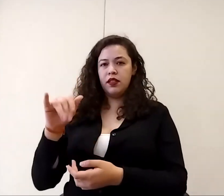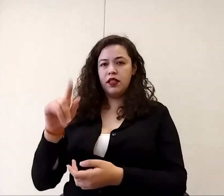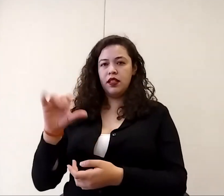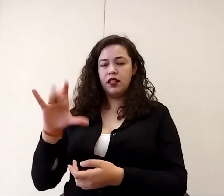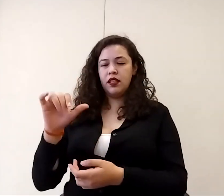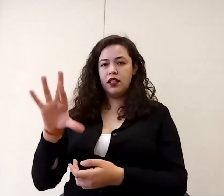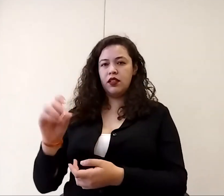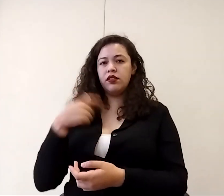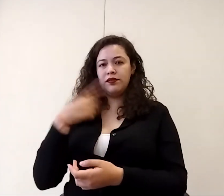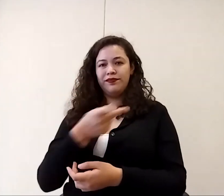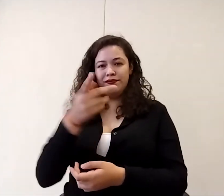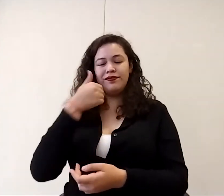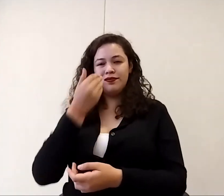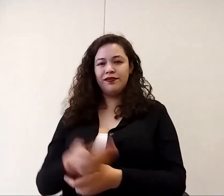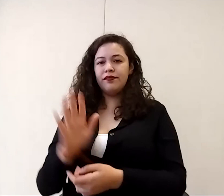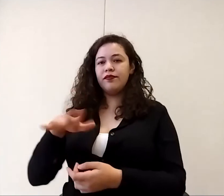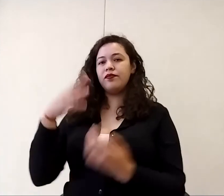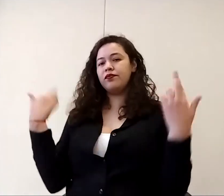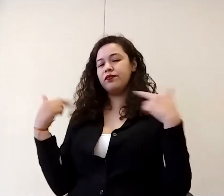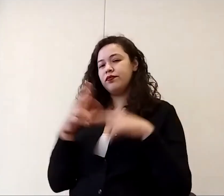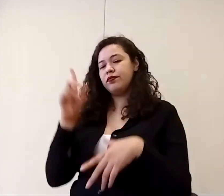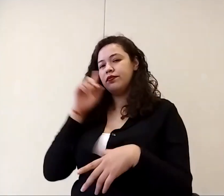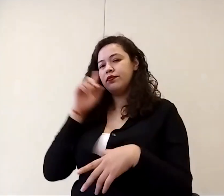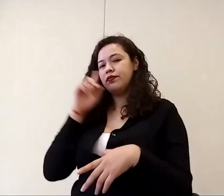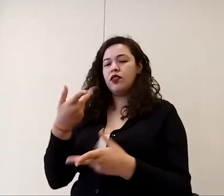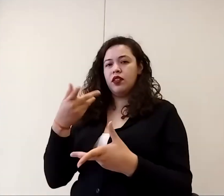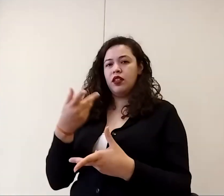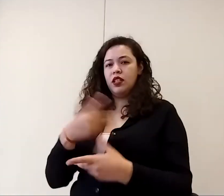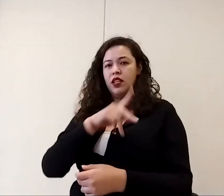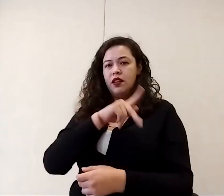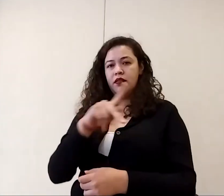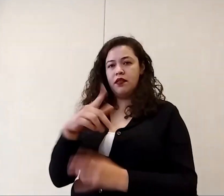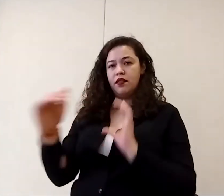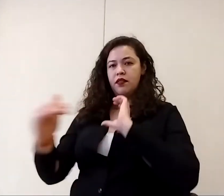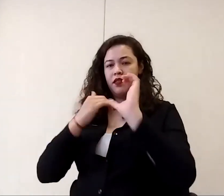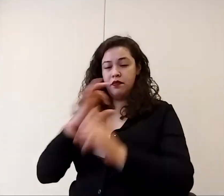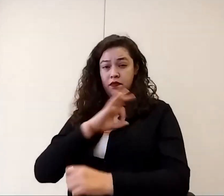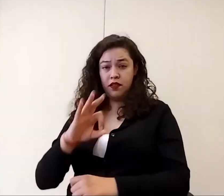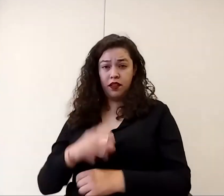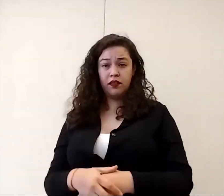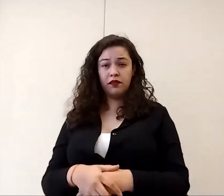preguntar profesora nos puede usted compartir las diapositivas que nos mostró